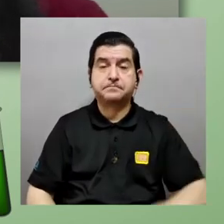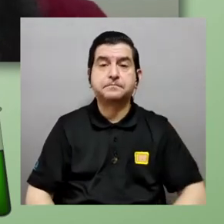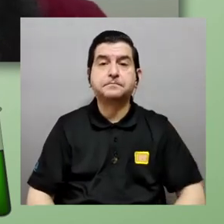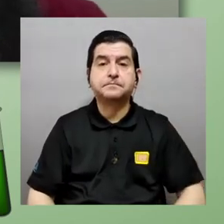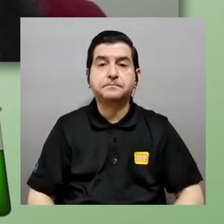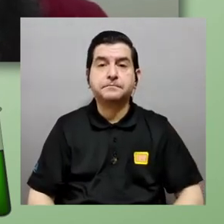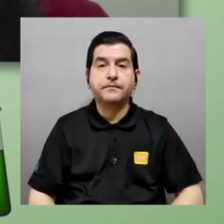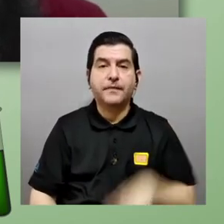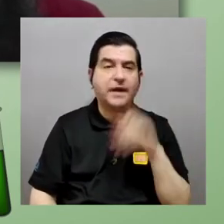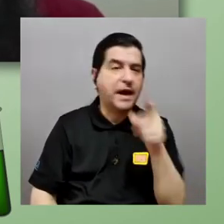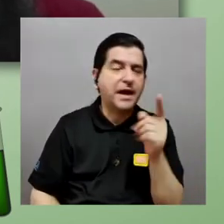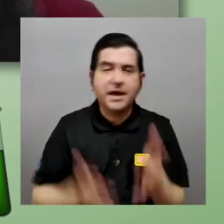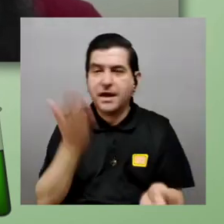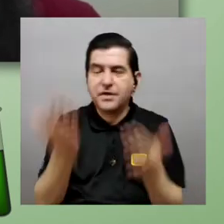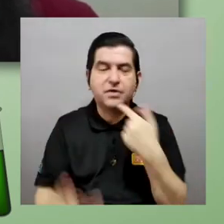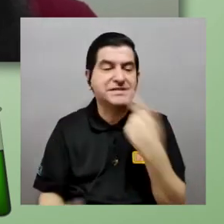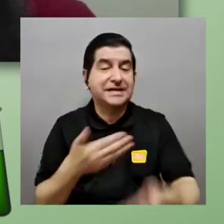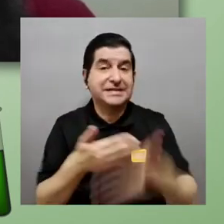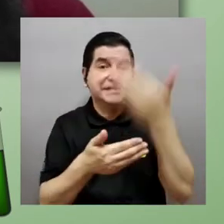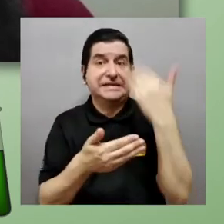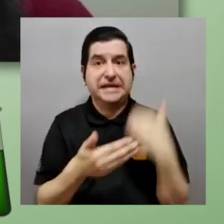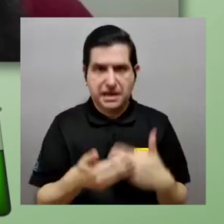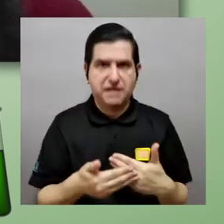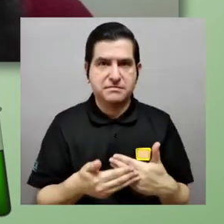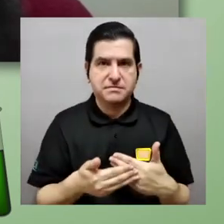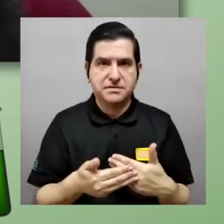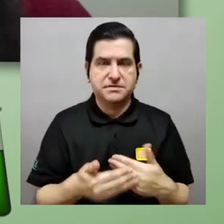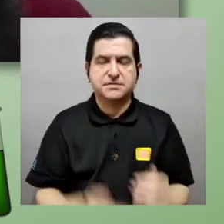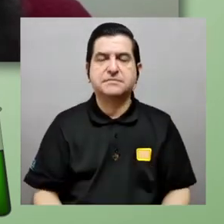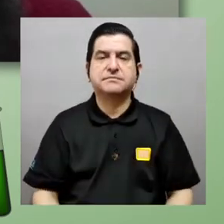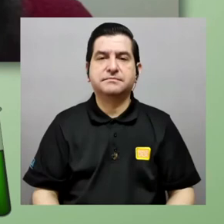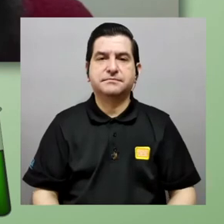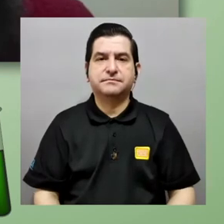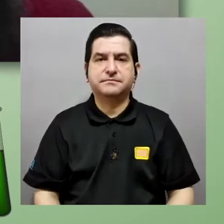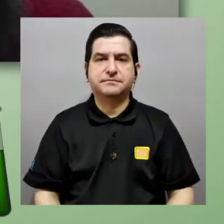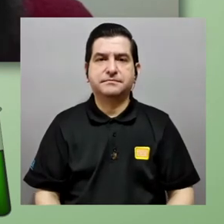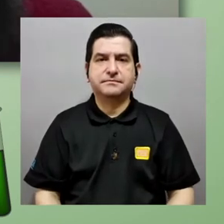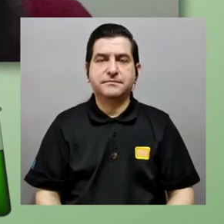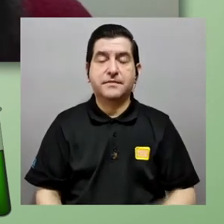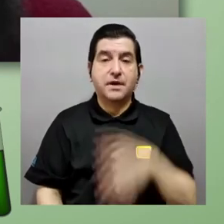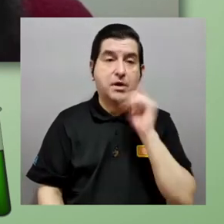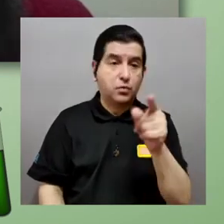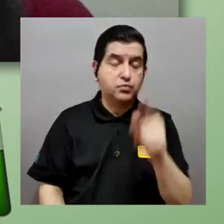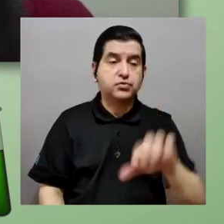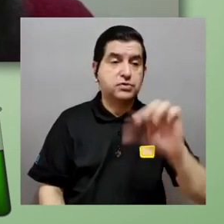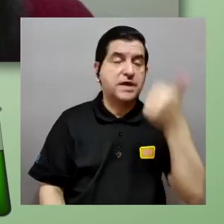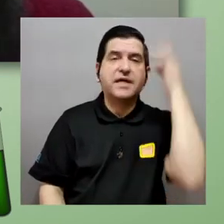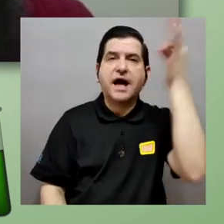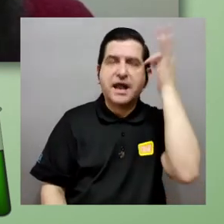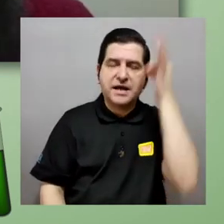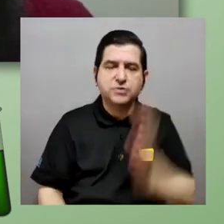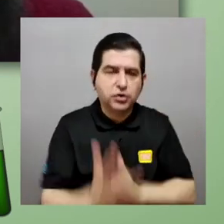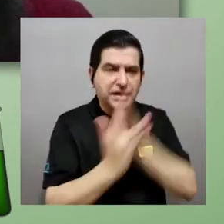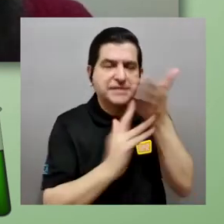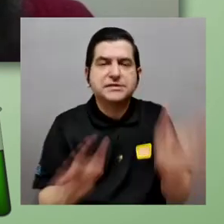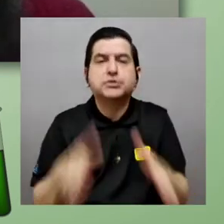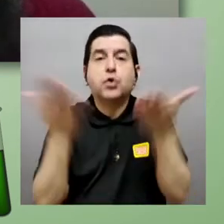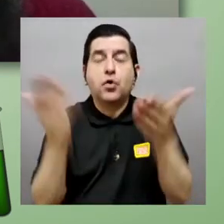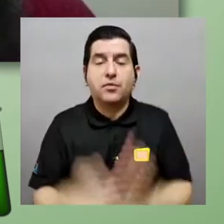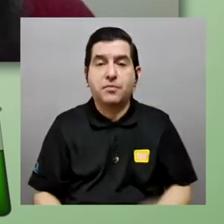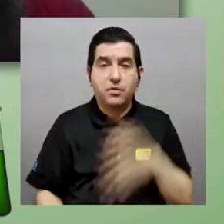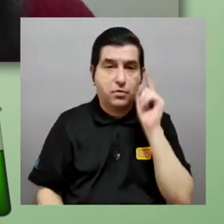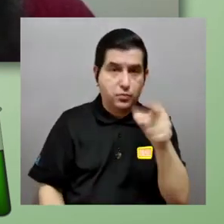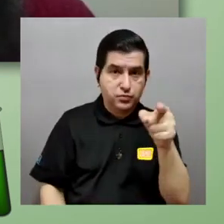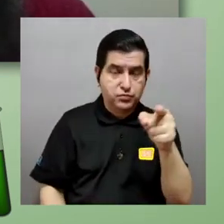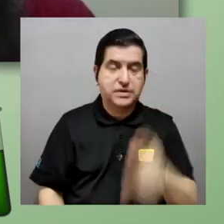sí este eso es un poquito de lo que les mencionaba yo de cómo cómo usted llega a las otras teorías cuando